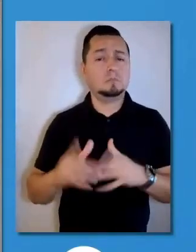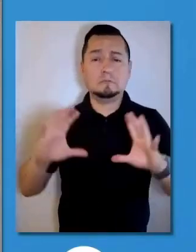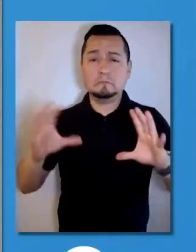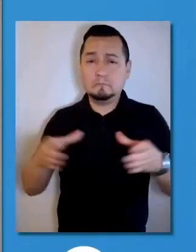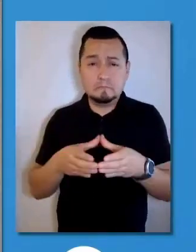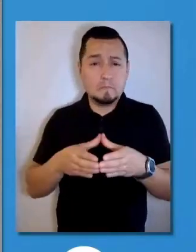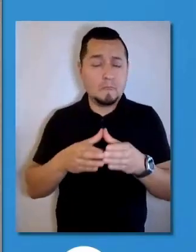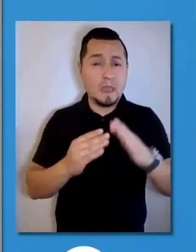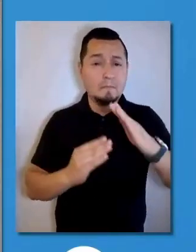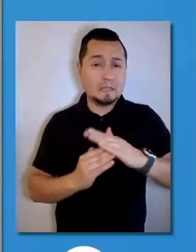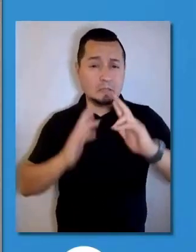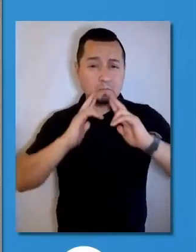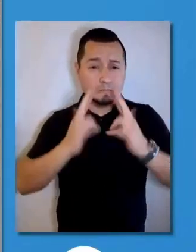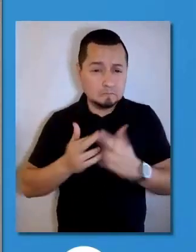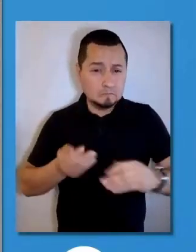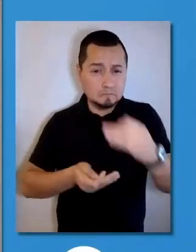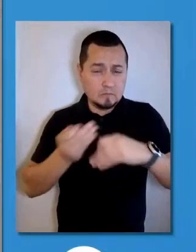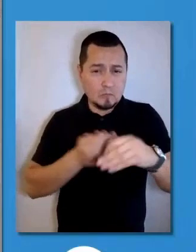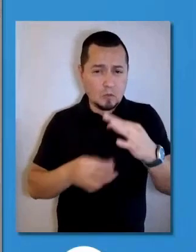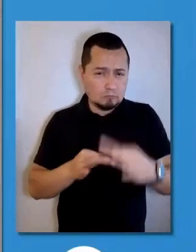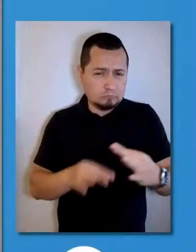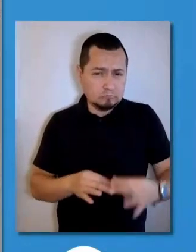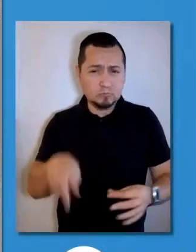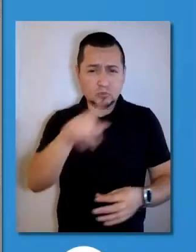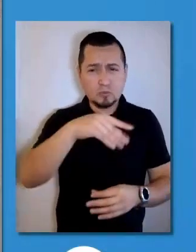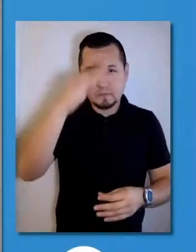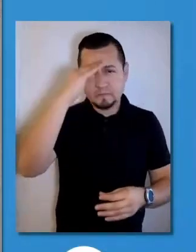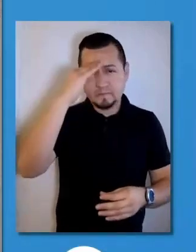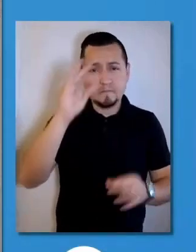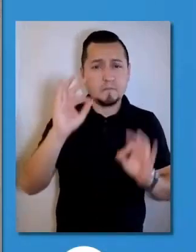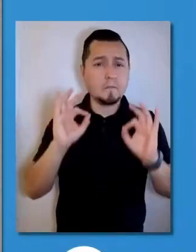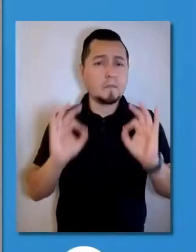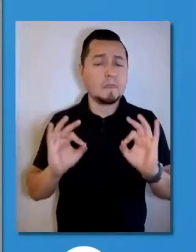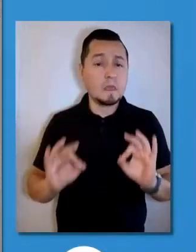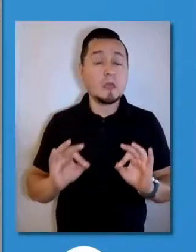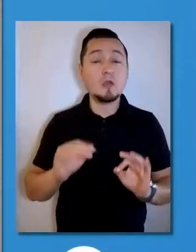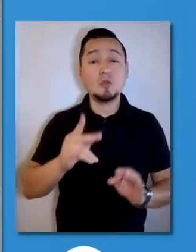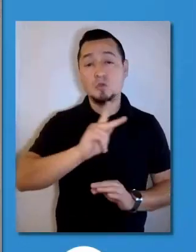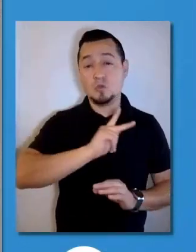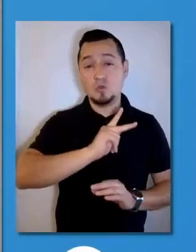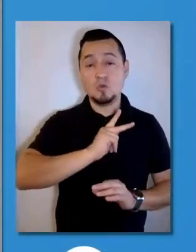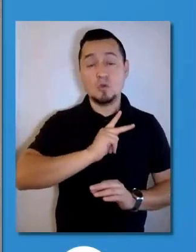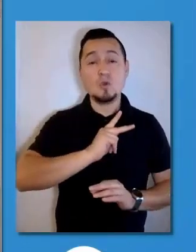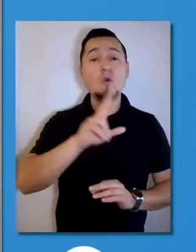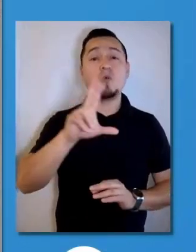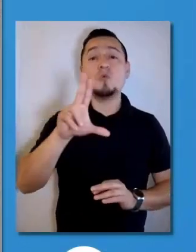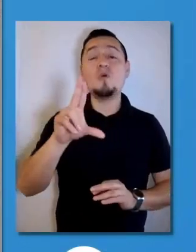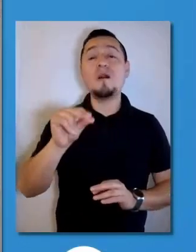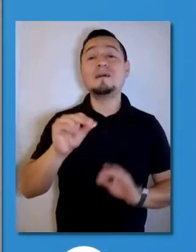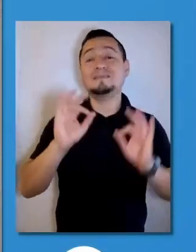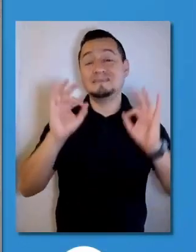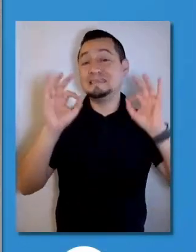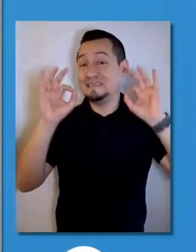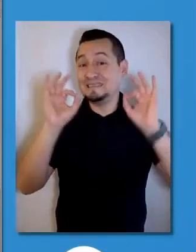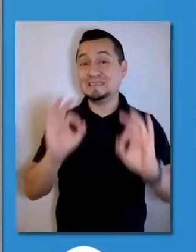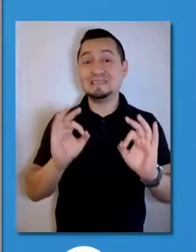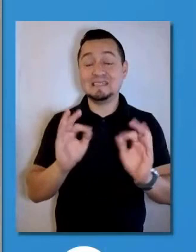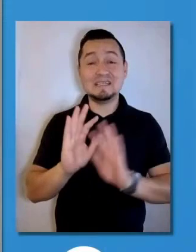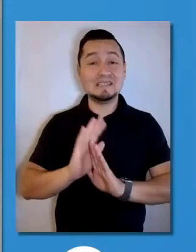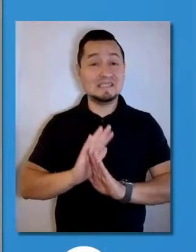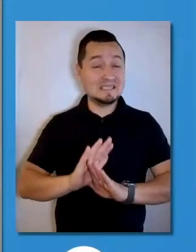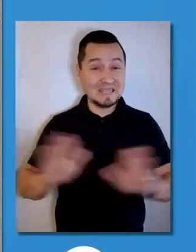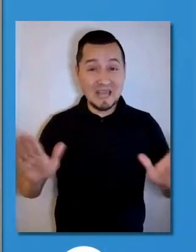A partir de esta idea de darle certeza a todos, consideramos que no hay condiciones en este momento,